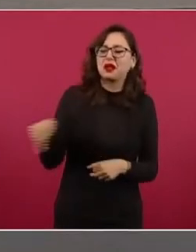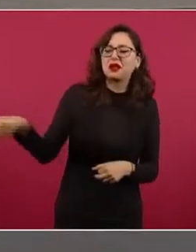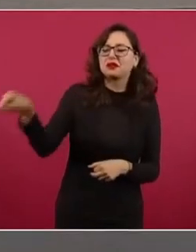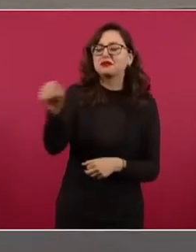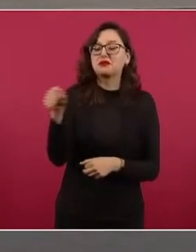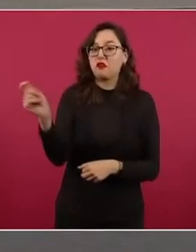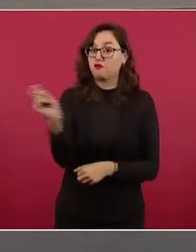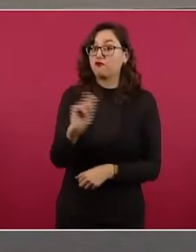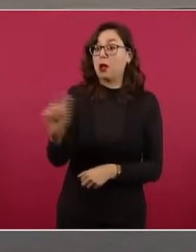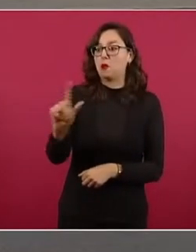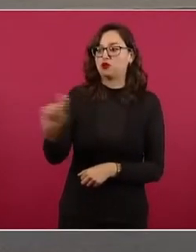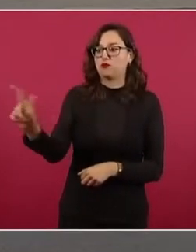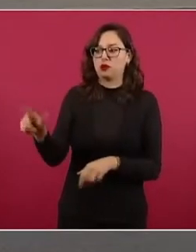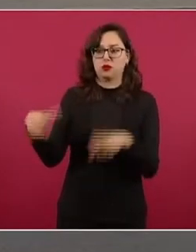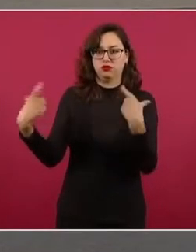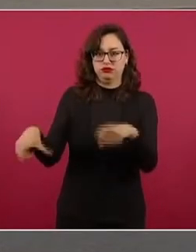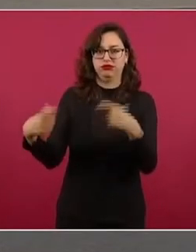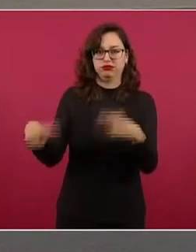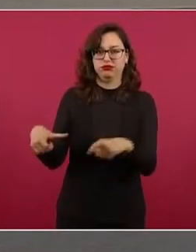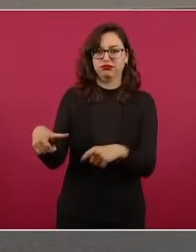de un mes a la fecha.